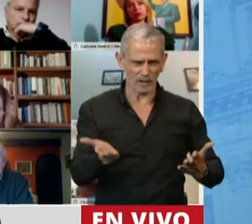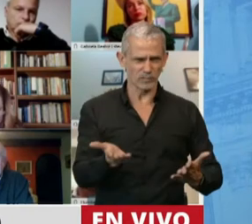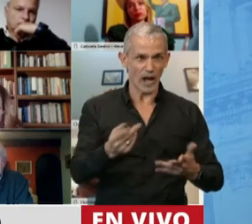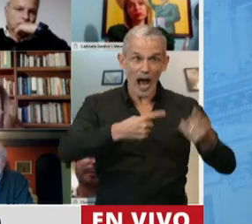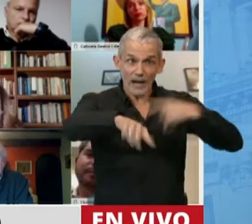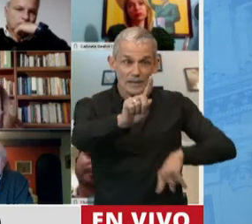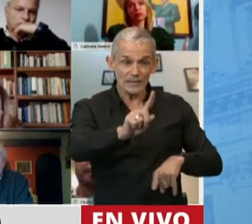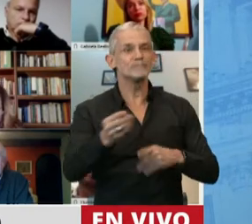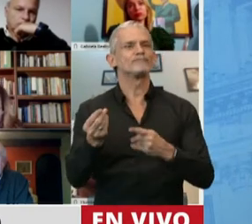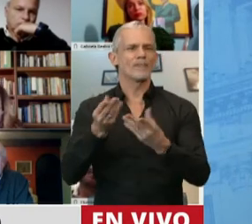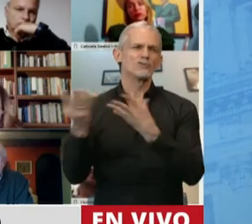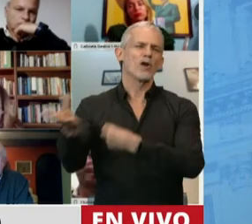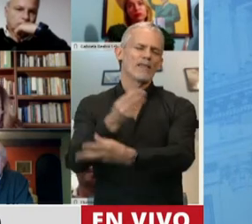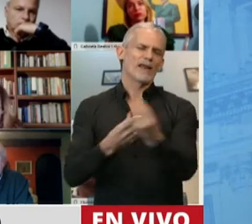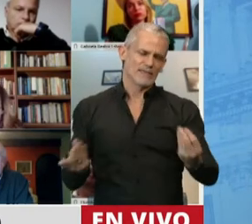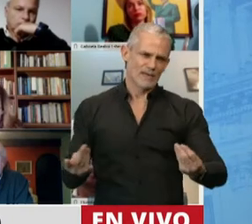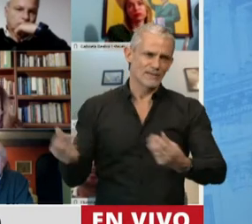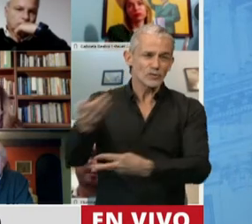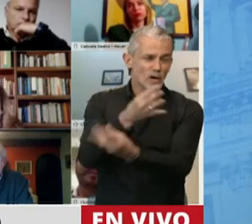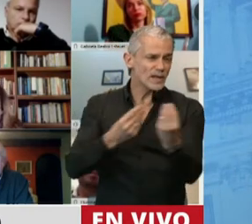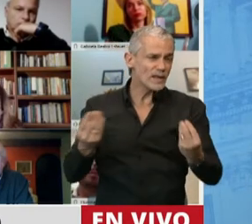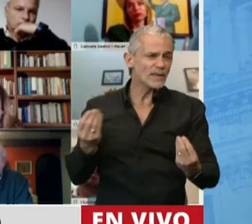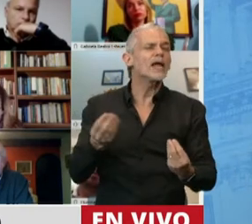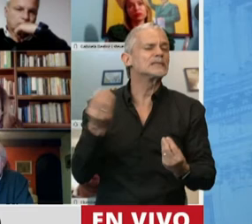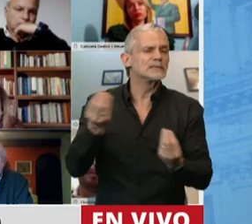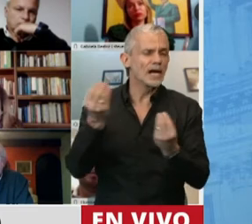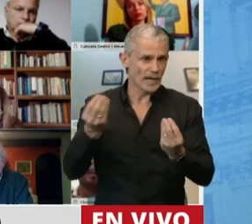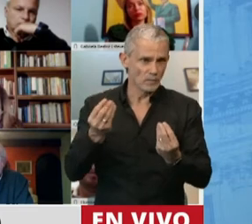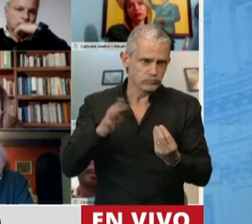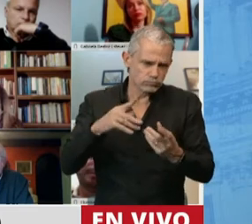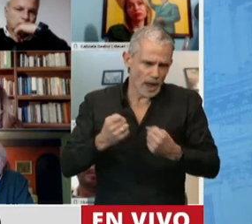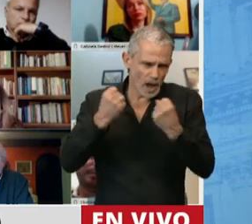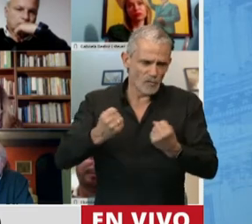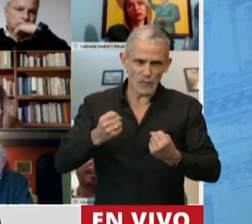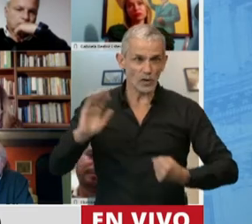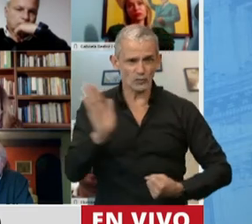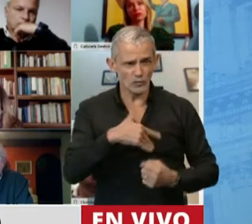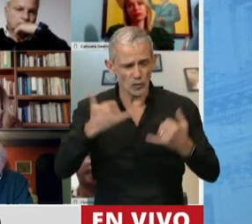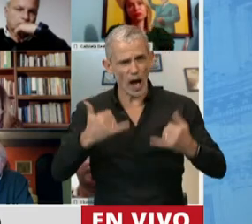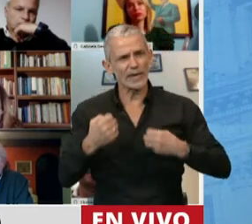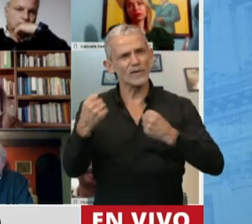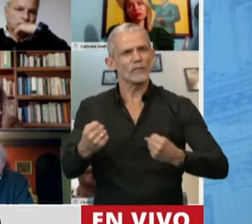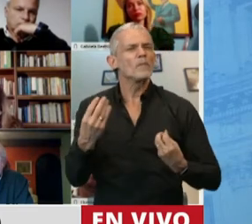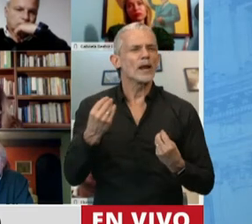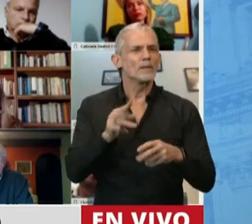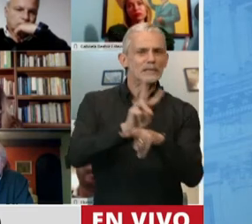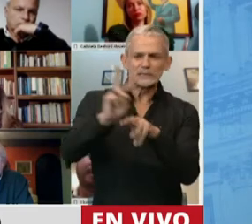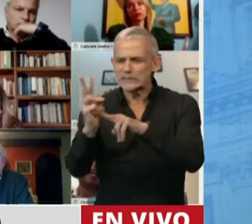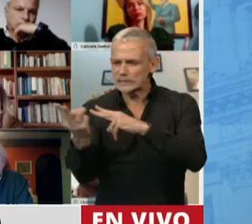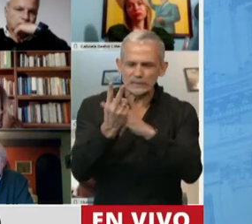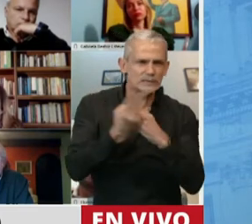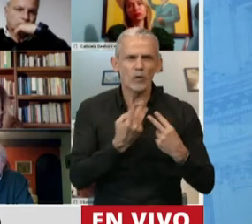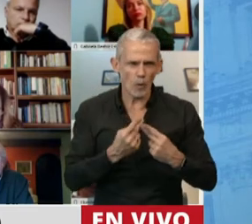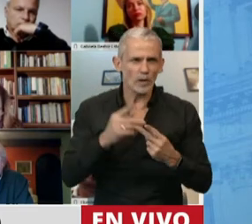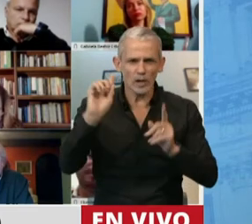solidaridad. Parte de esa solidaridad que es necesaria es el esfuerzo que estamos haciendo todos para protegernos en las